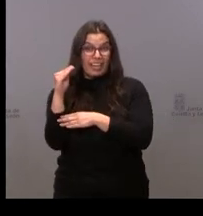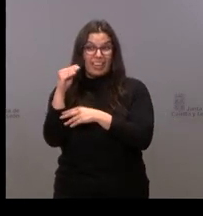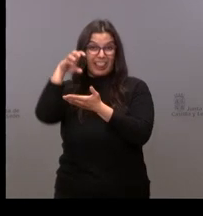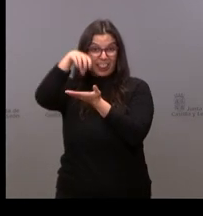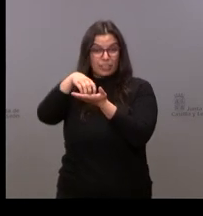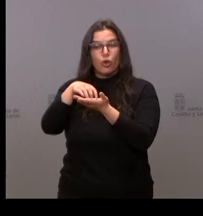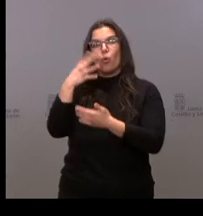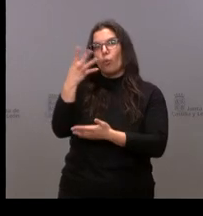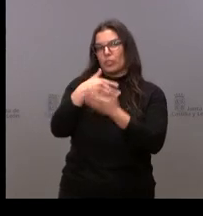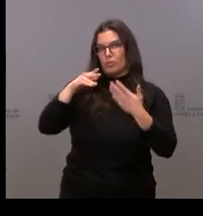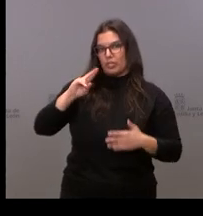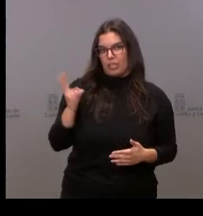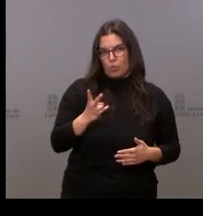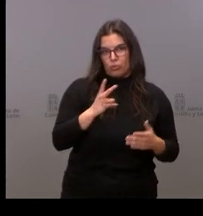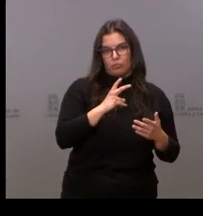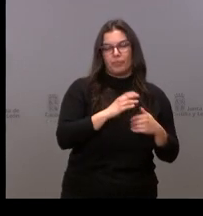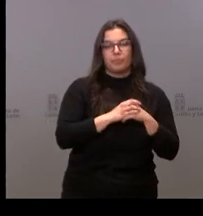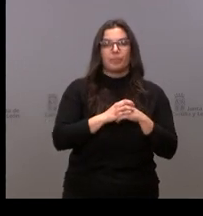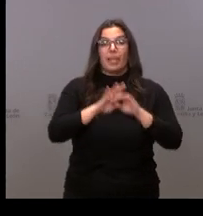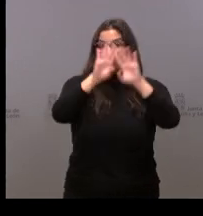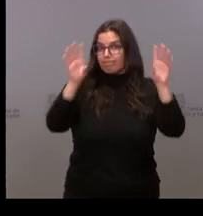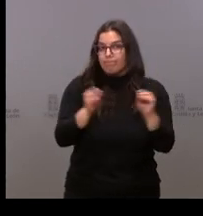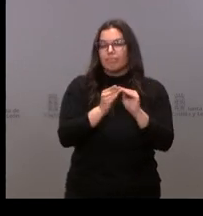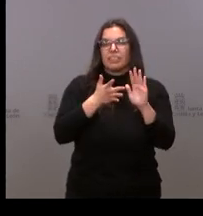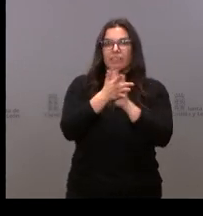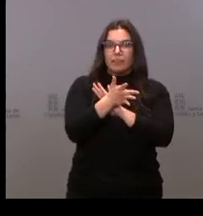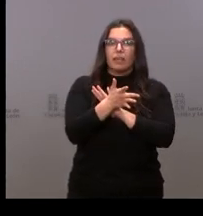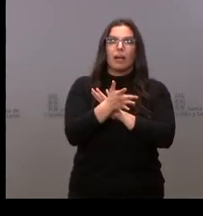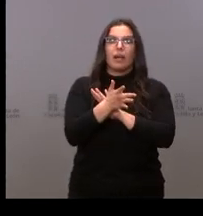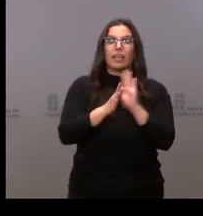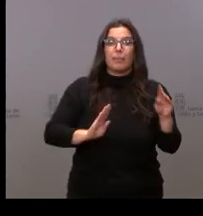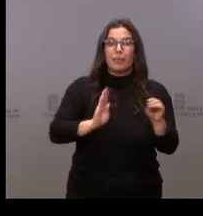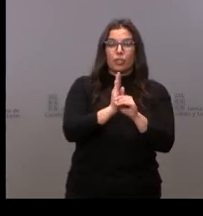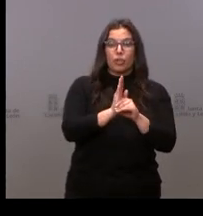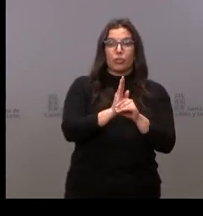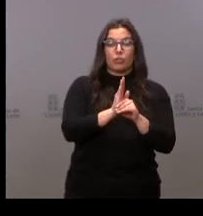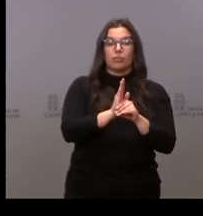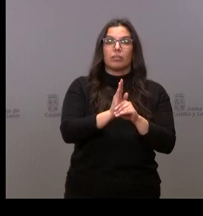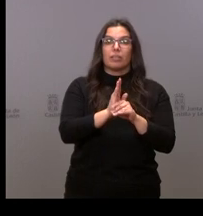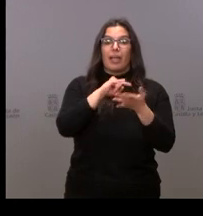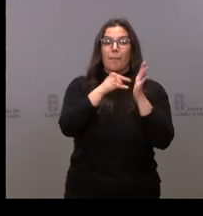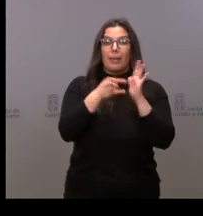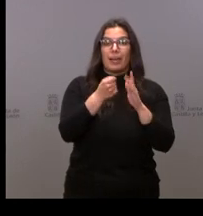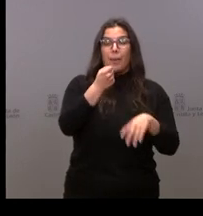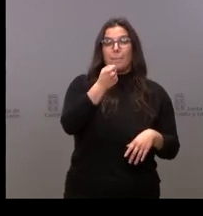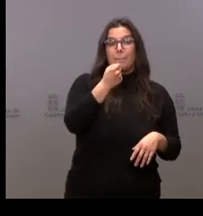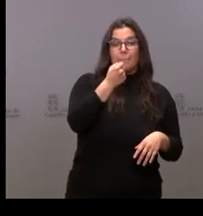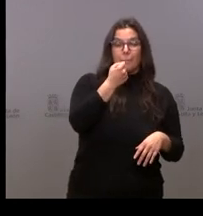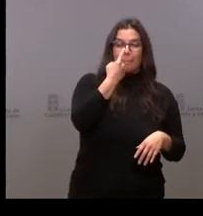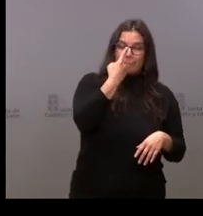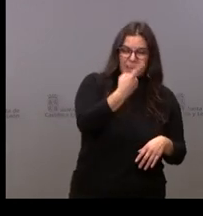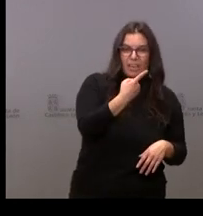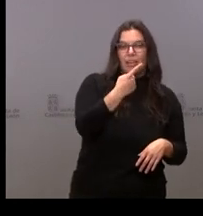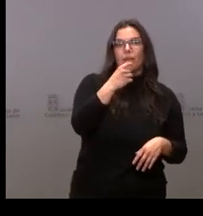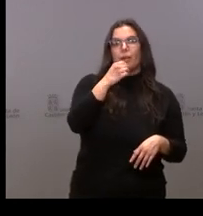4 millones de euros. En síntesis, estamos hablando de una inversión global del plan de 1.029 millones de euros,